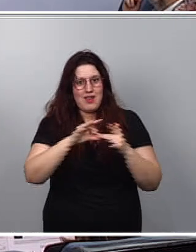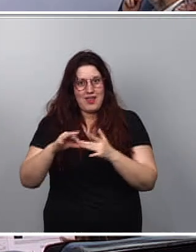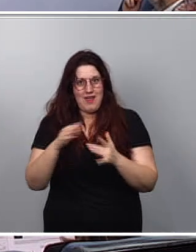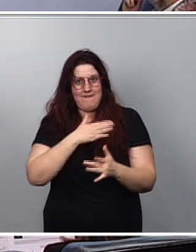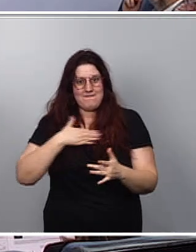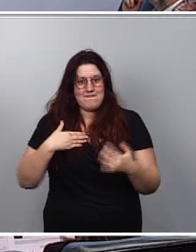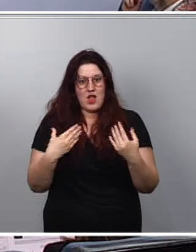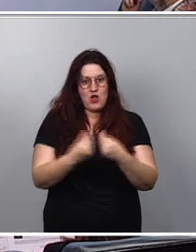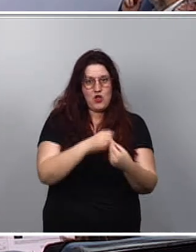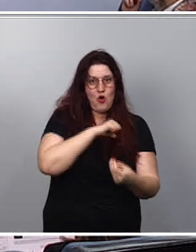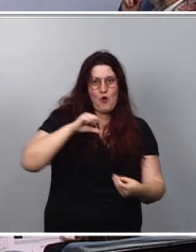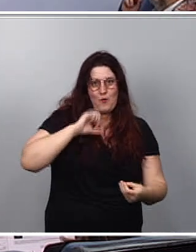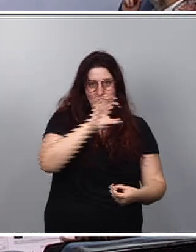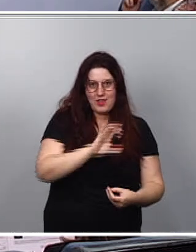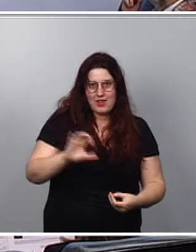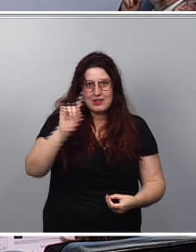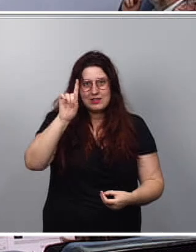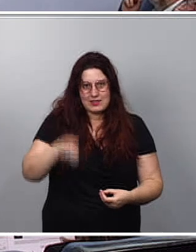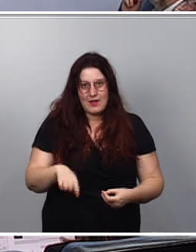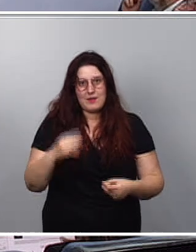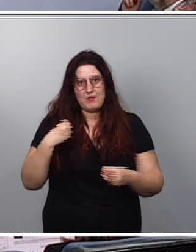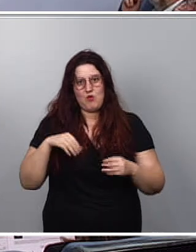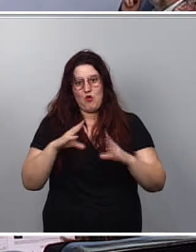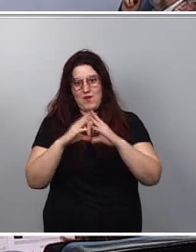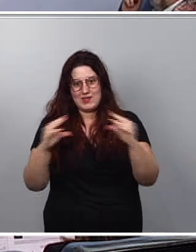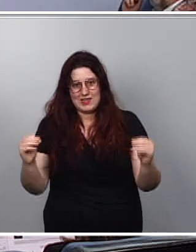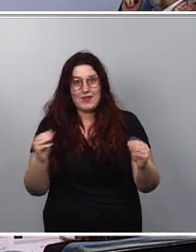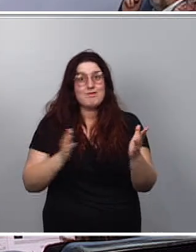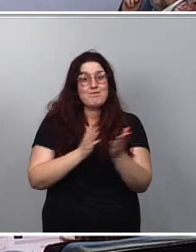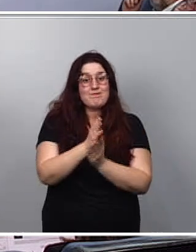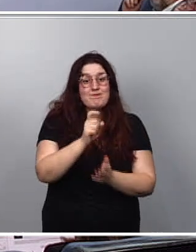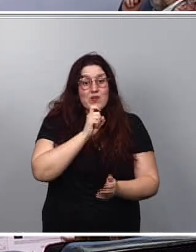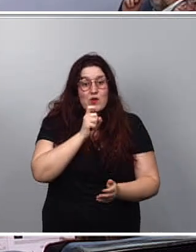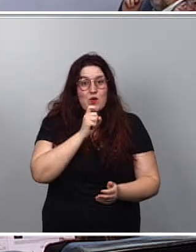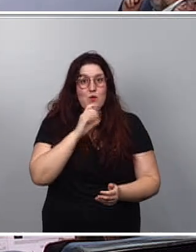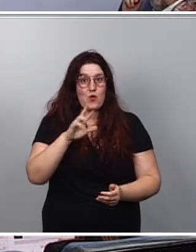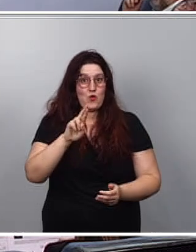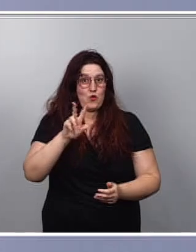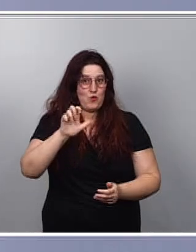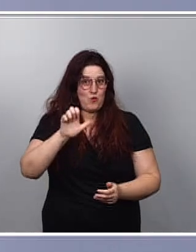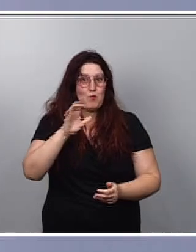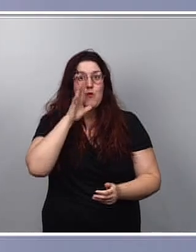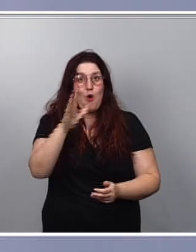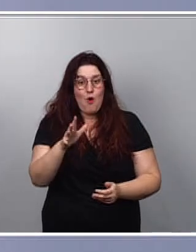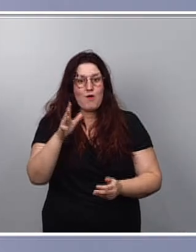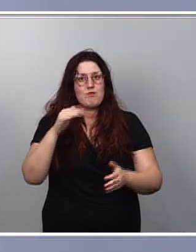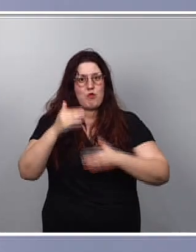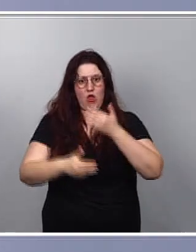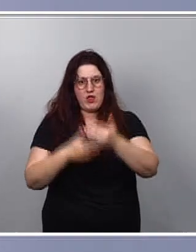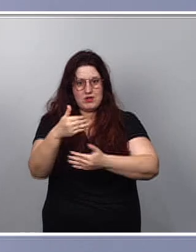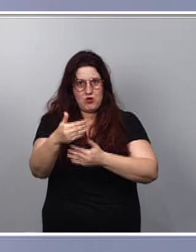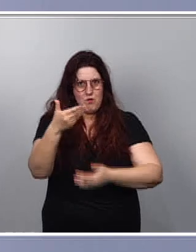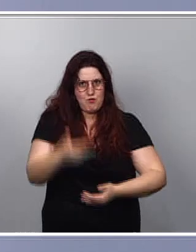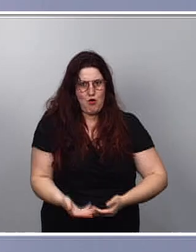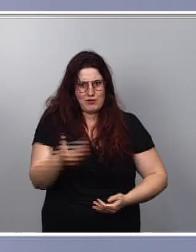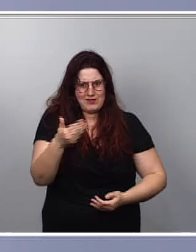universidades a través de la CRUE para que este proceso que es fundamental para las universidades y sobre todo también para el